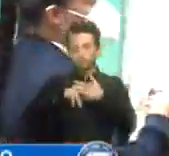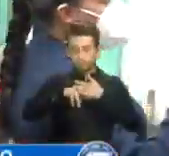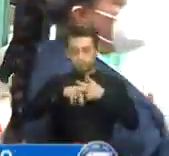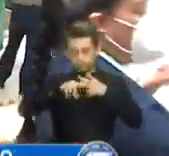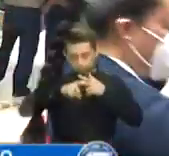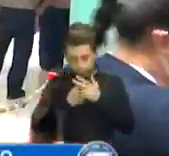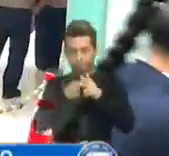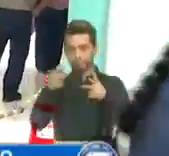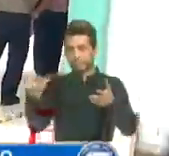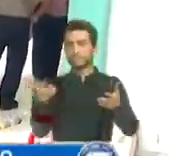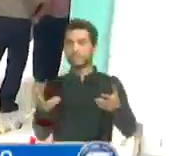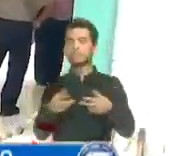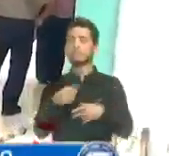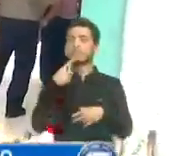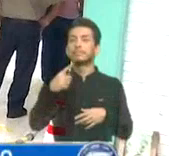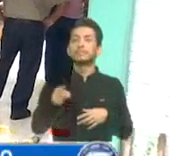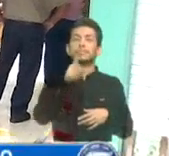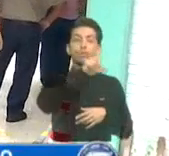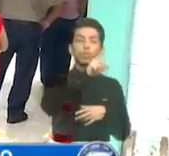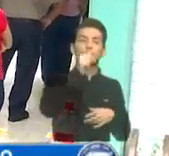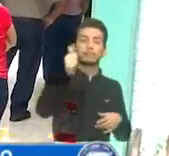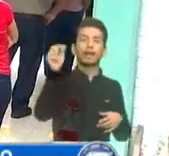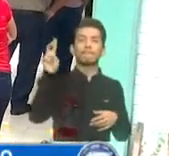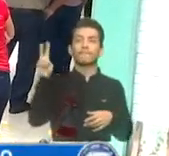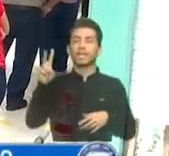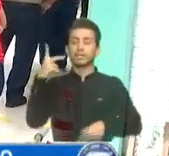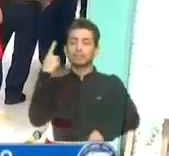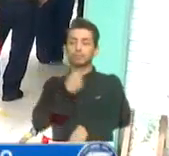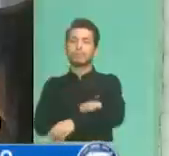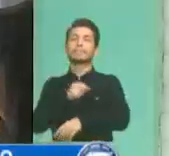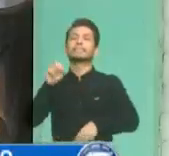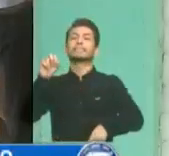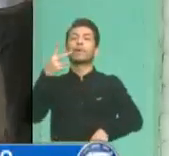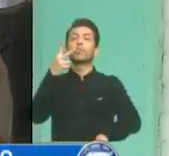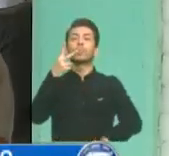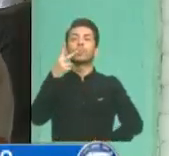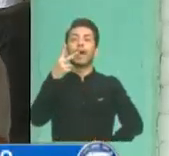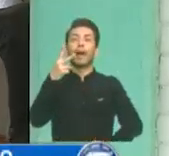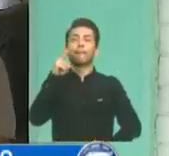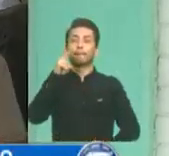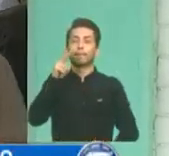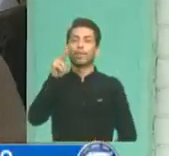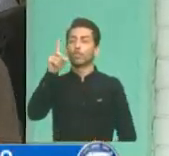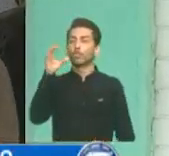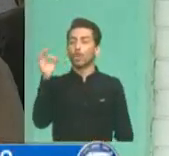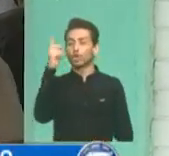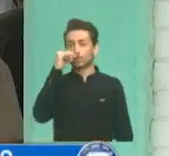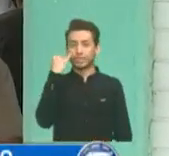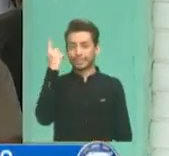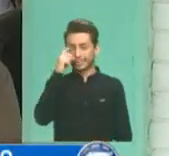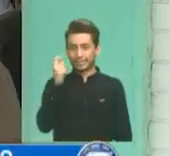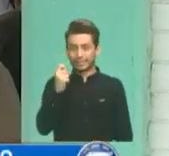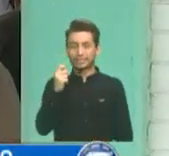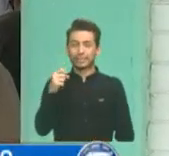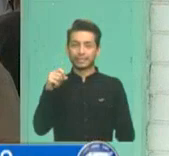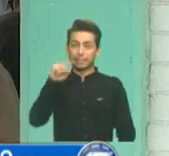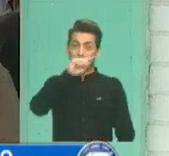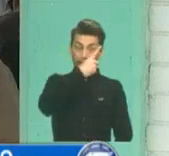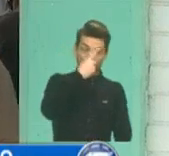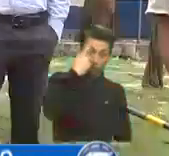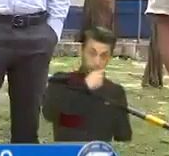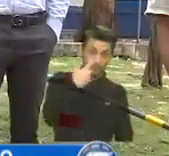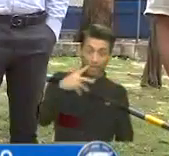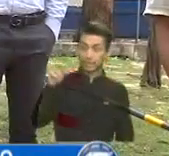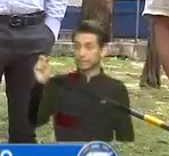lugar, de lunes a viernes se está aplicando la segunda dosis de la vacuna de AstraZeneca a personal de primera línea de combate